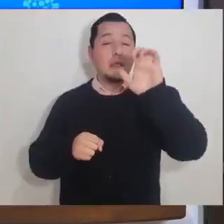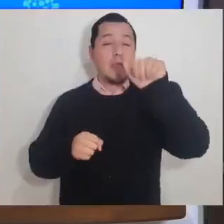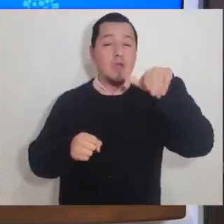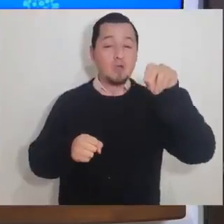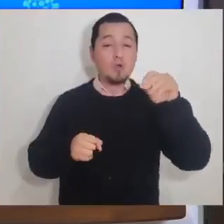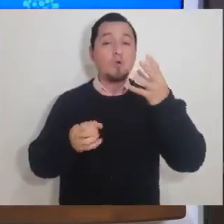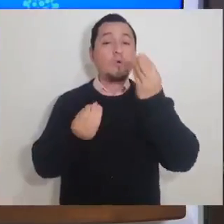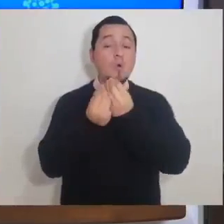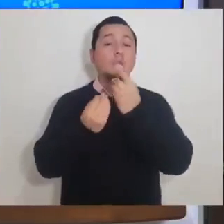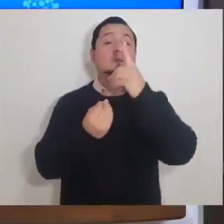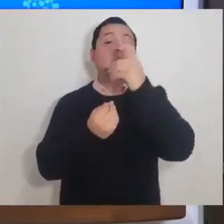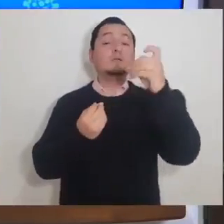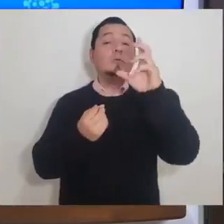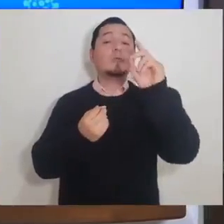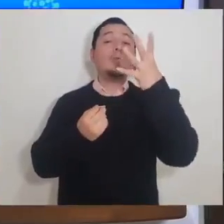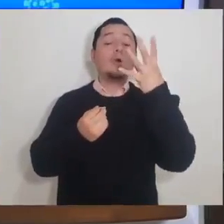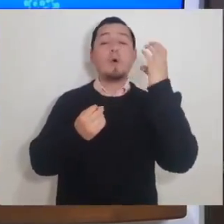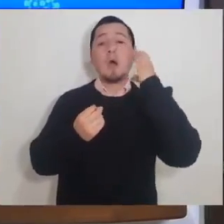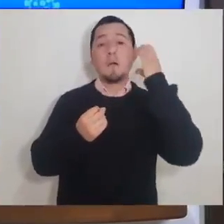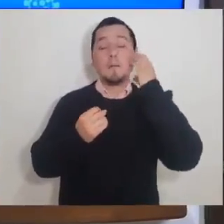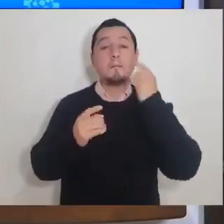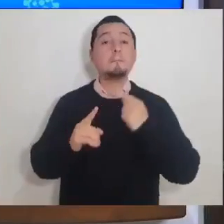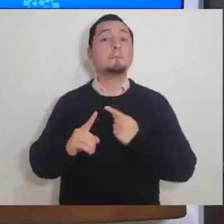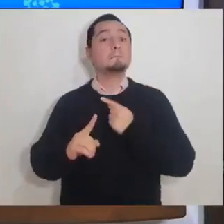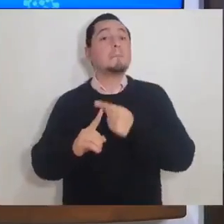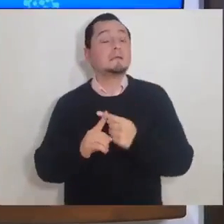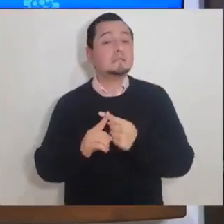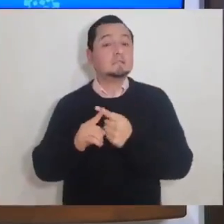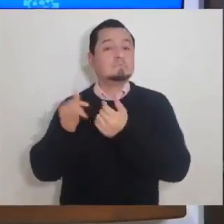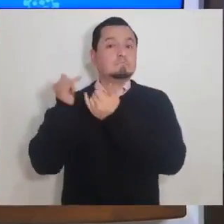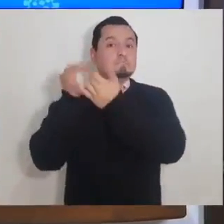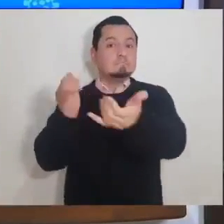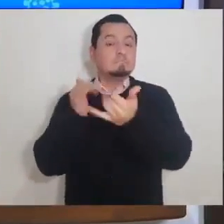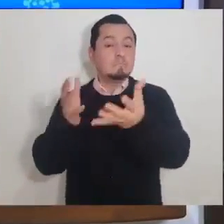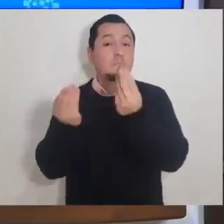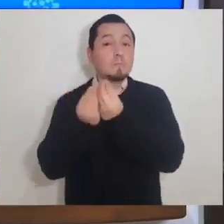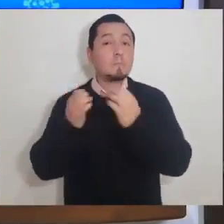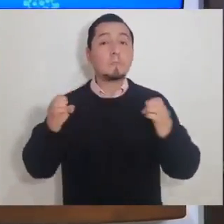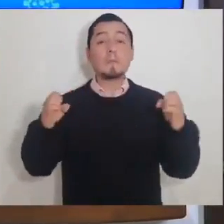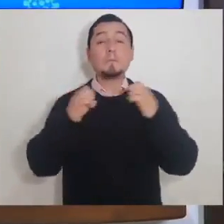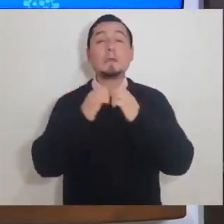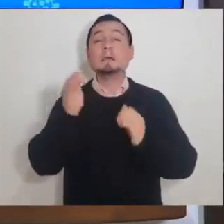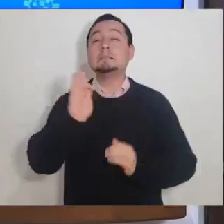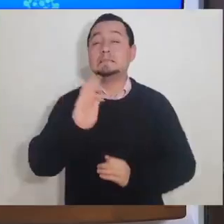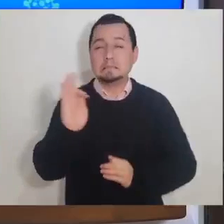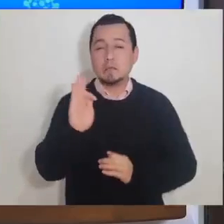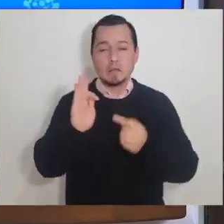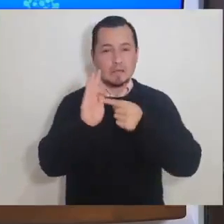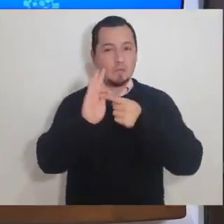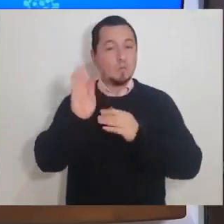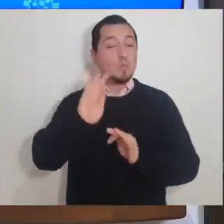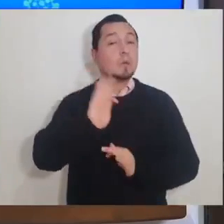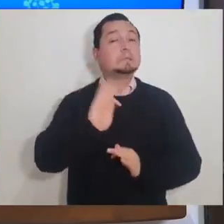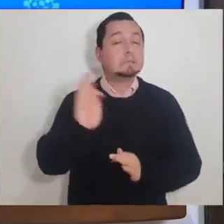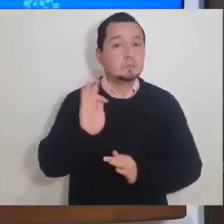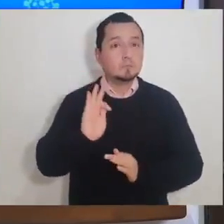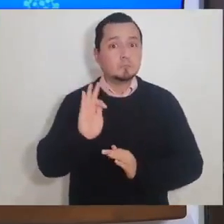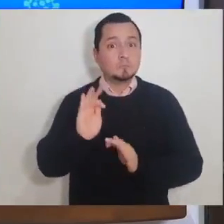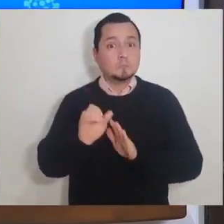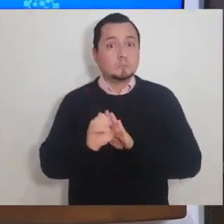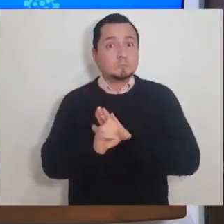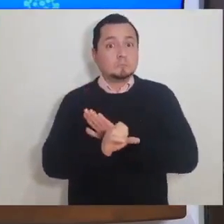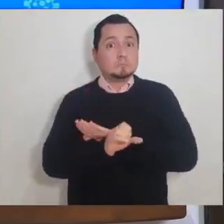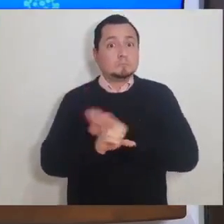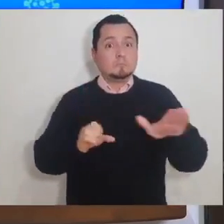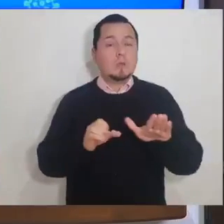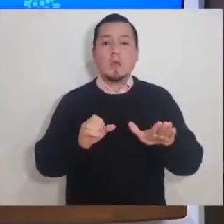agregando 134 camas, de las cuales 15 son de cuidados intensivos y 6 son de terapia intermedia. Este es un primer objetivo para la